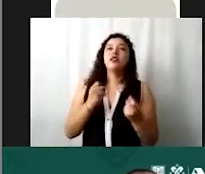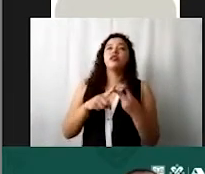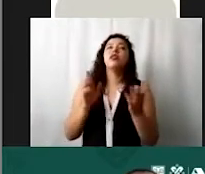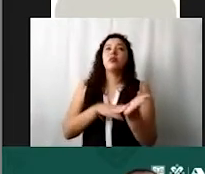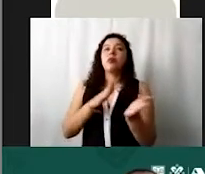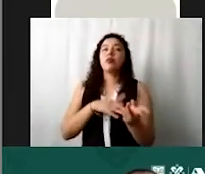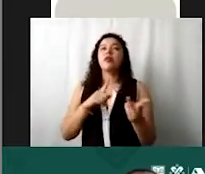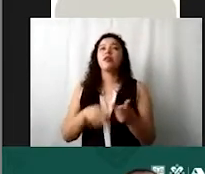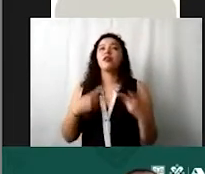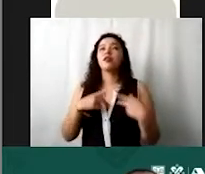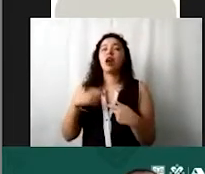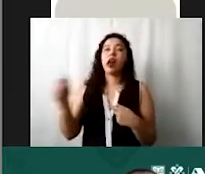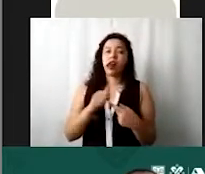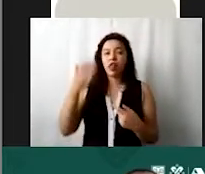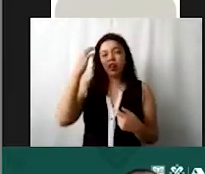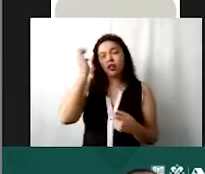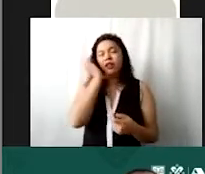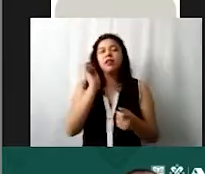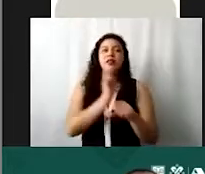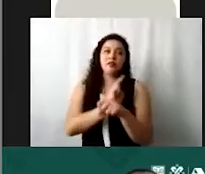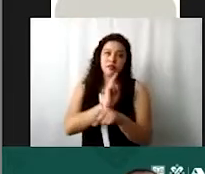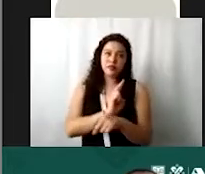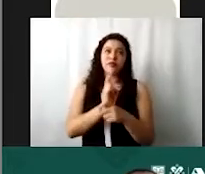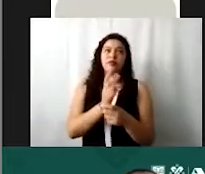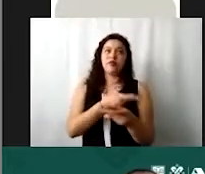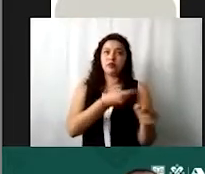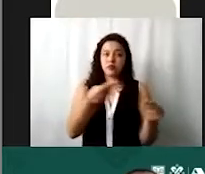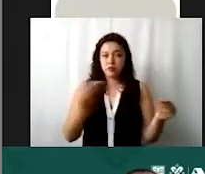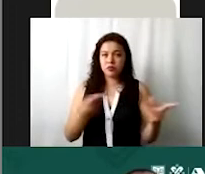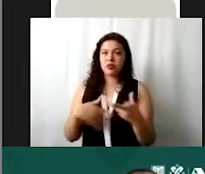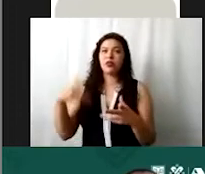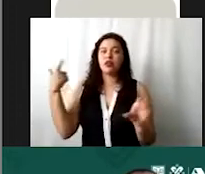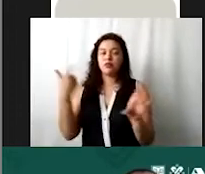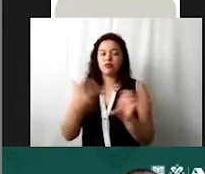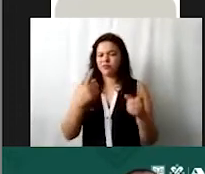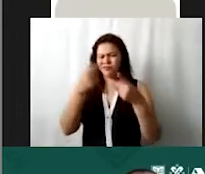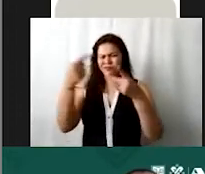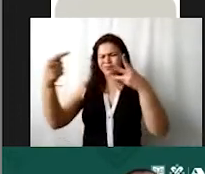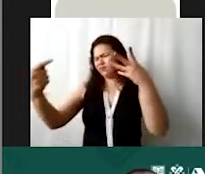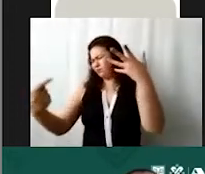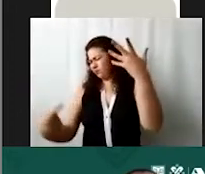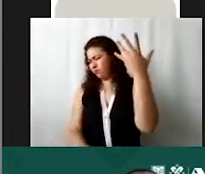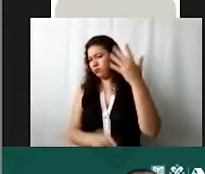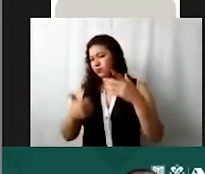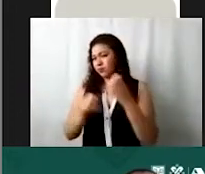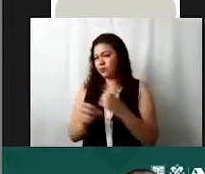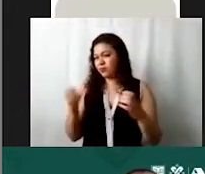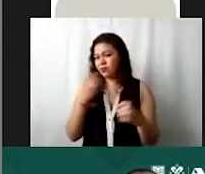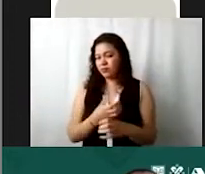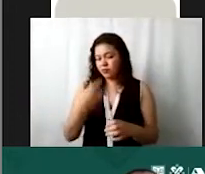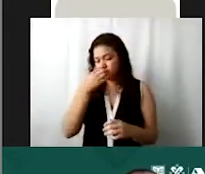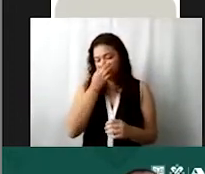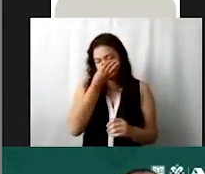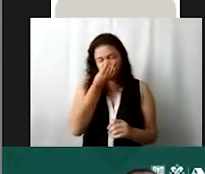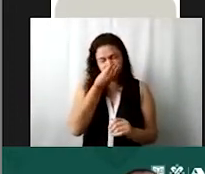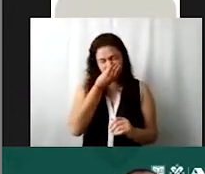pasajes de estacionamiento, vigilancia, folletería, combustibles, etcétera. Todo, todo lo demás que no esté aquí,